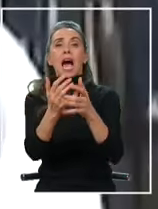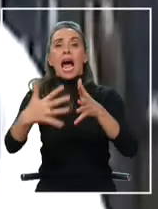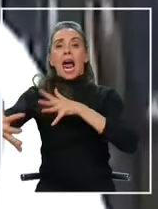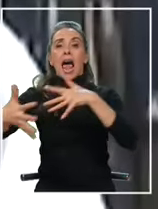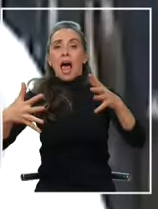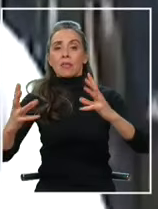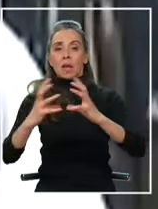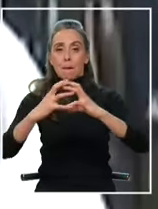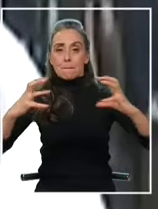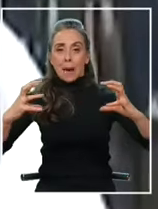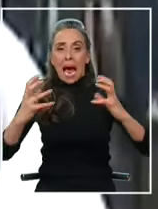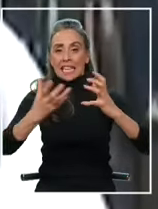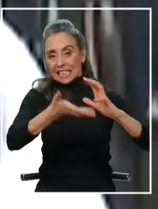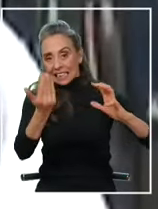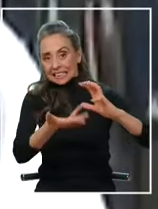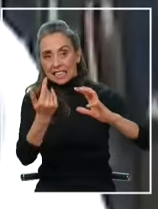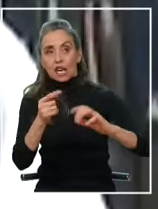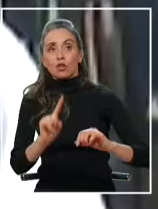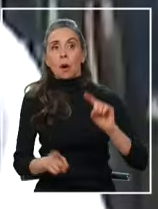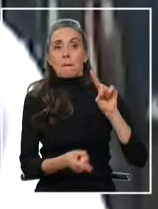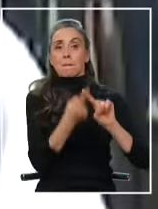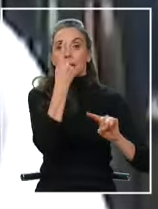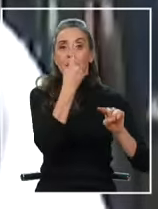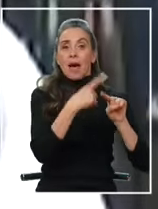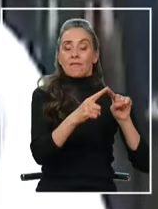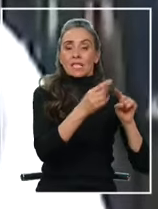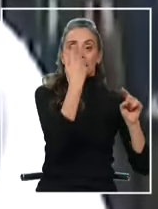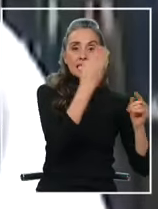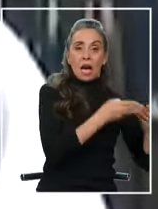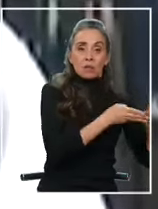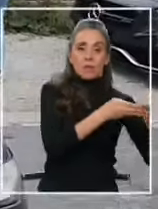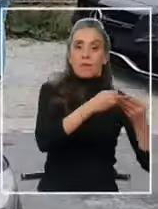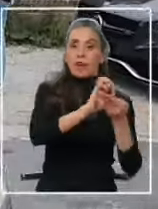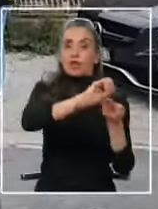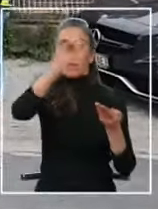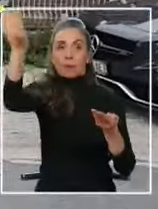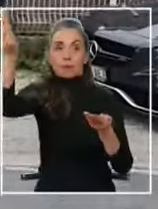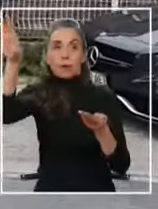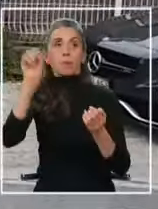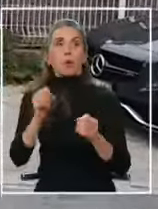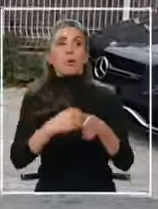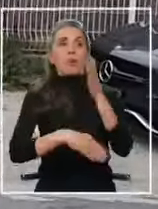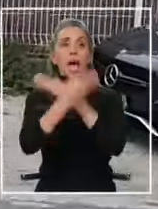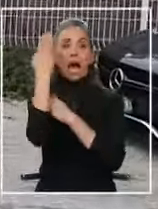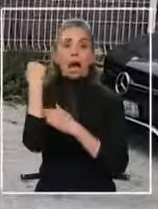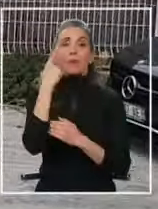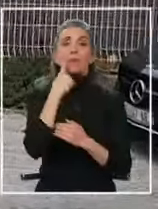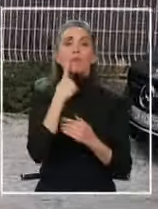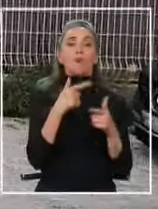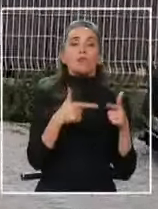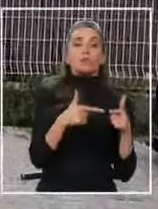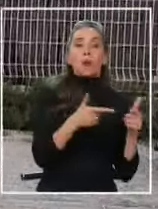libertad parece indicar que esta no era la primera el primer envío que realizaban es posible que hayan realizado algún envío de prueba